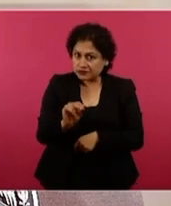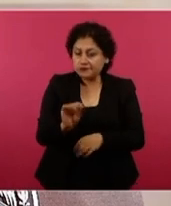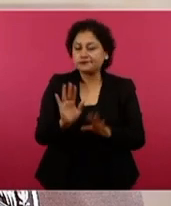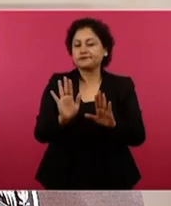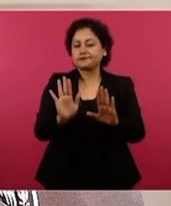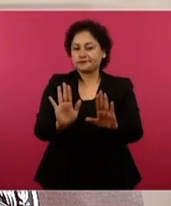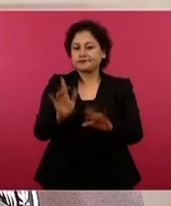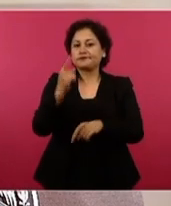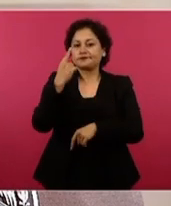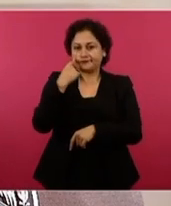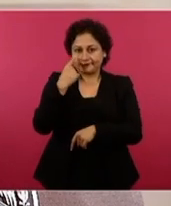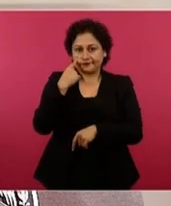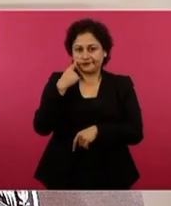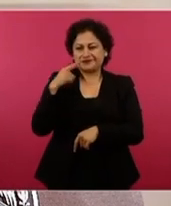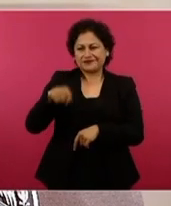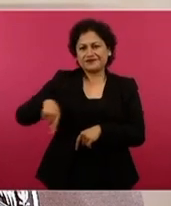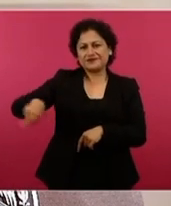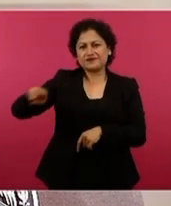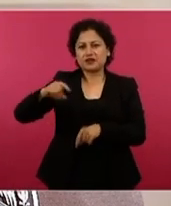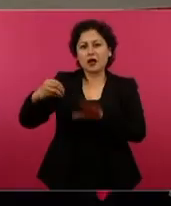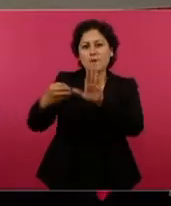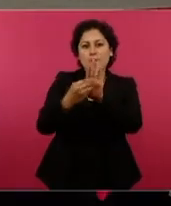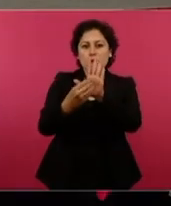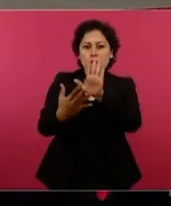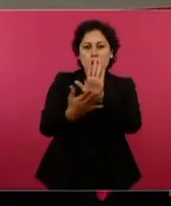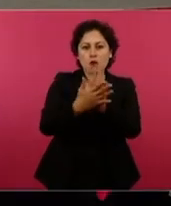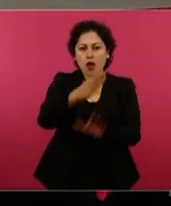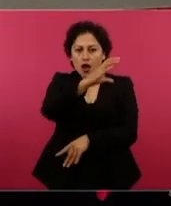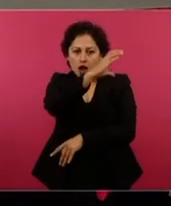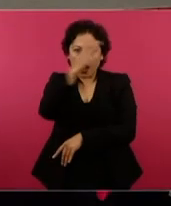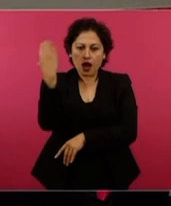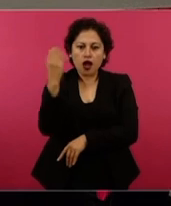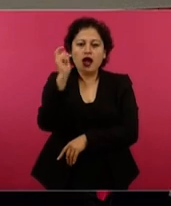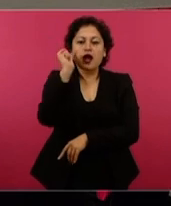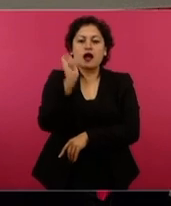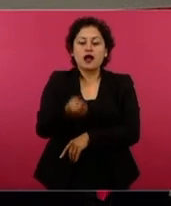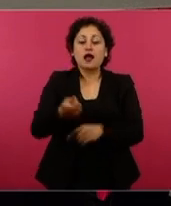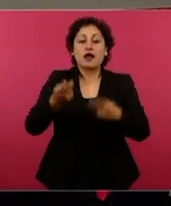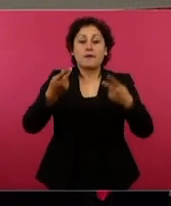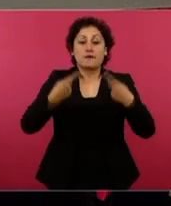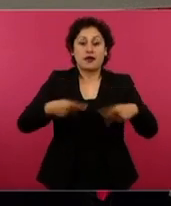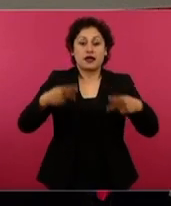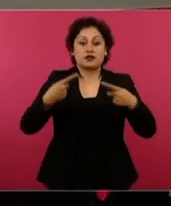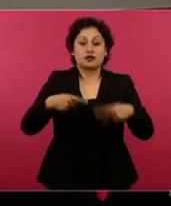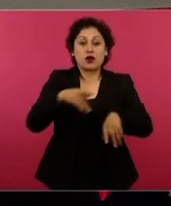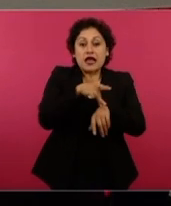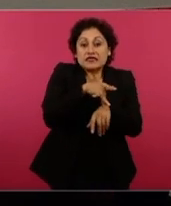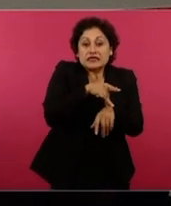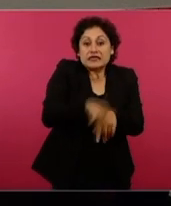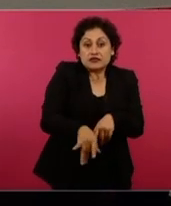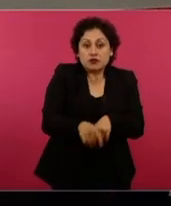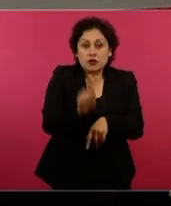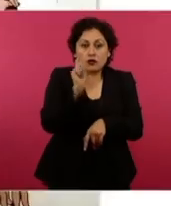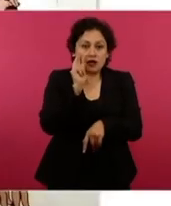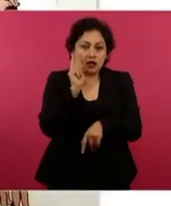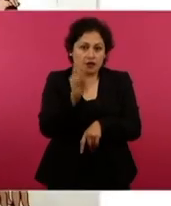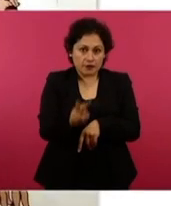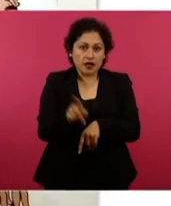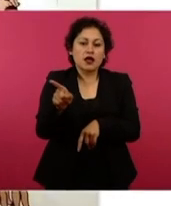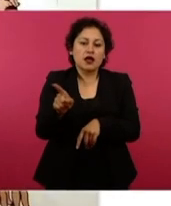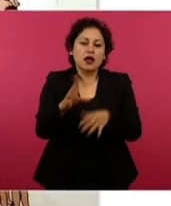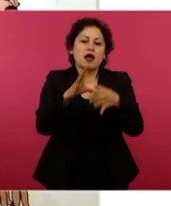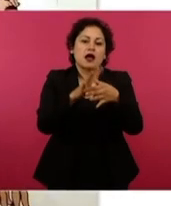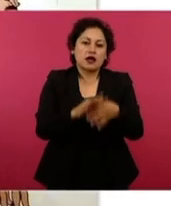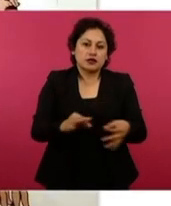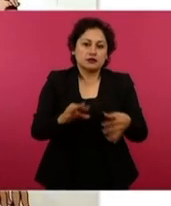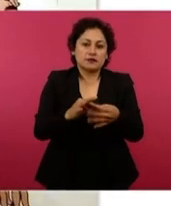ilustración que circula, donde se observa a un grupo de personas desnudas que explica que hay chicas y chicas,